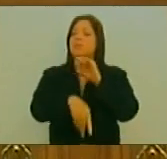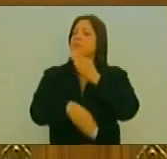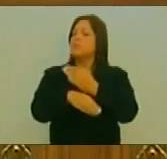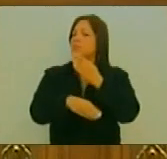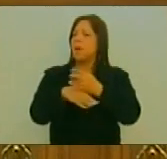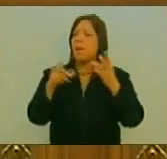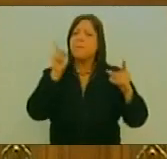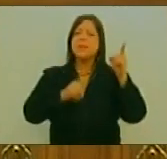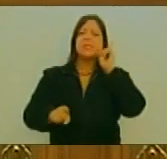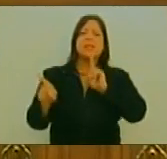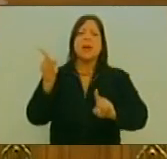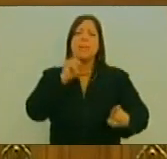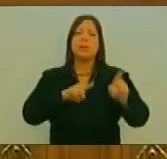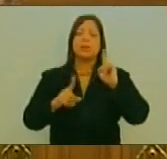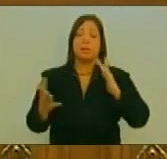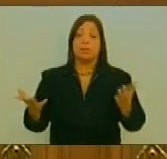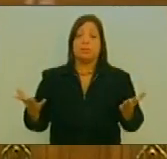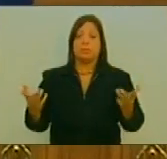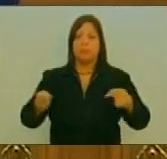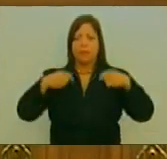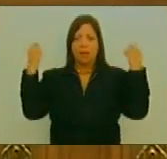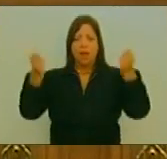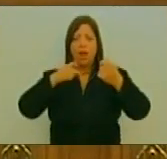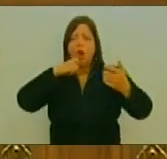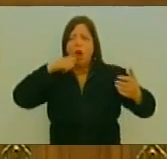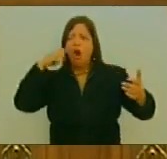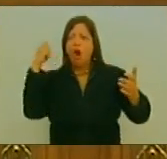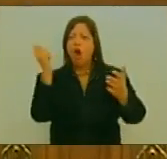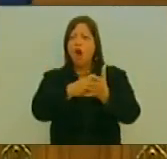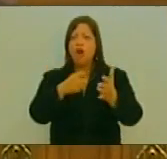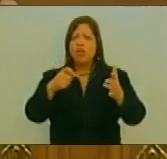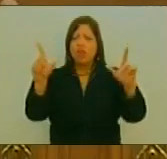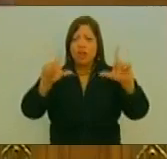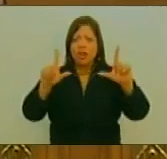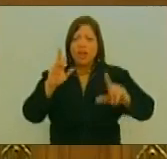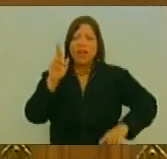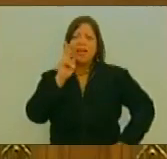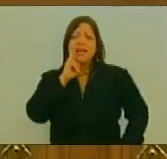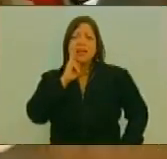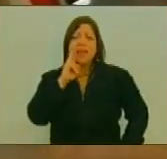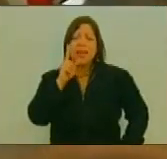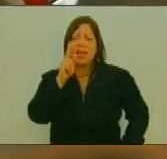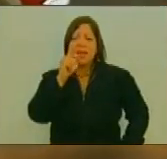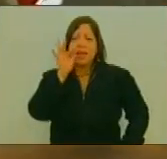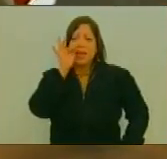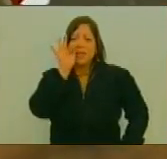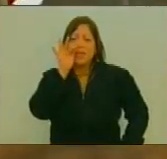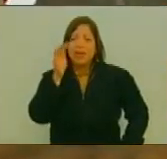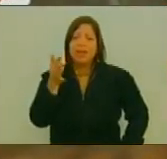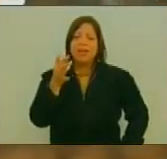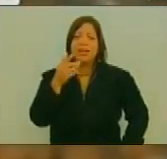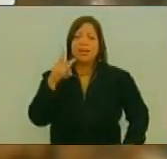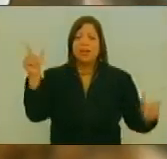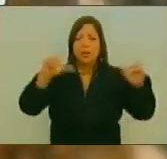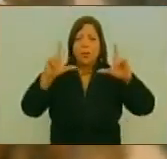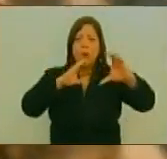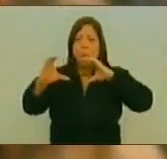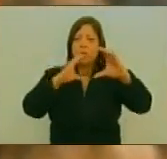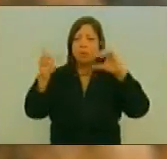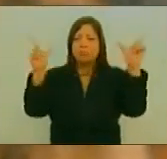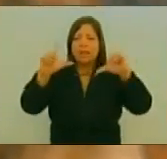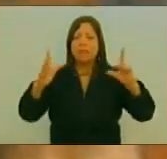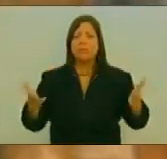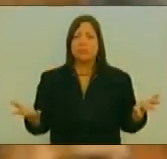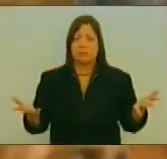dicen Como incluso Promueven el odio A través de las redes Y a través De los medios De comunicación